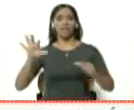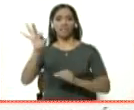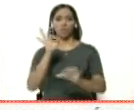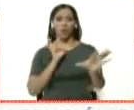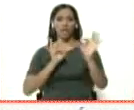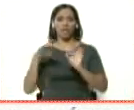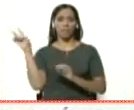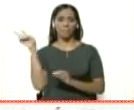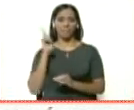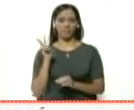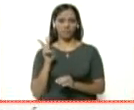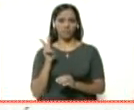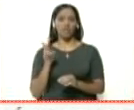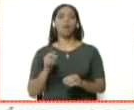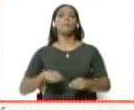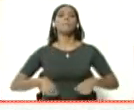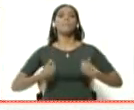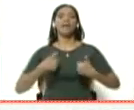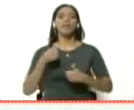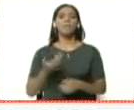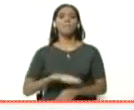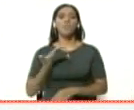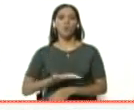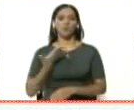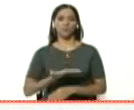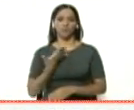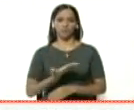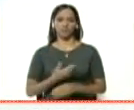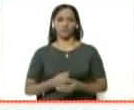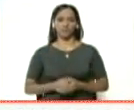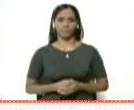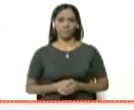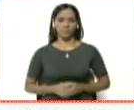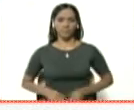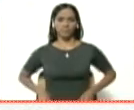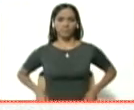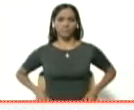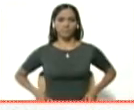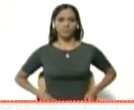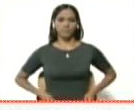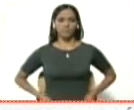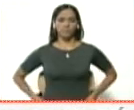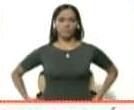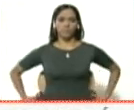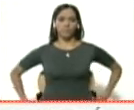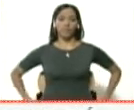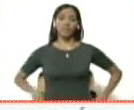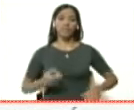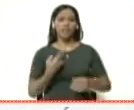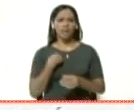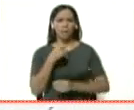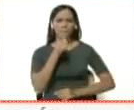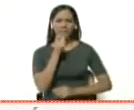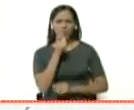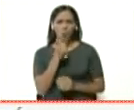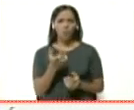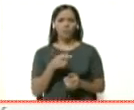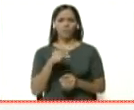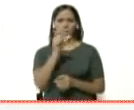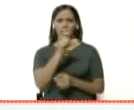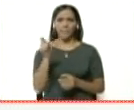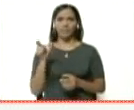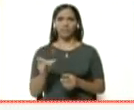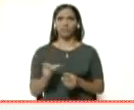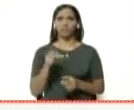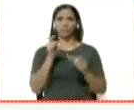en Venezuela más importantes de la época republicana. Quizás la principal incertidumbre de la población, la